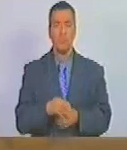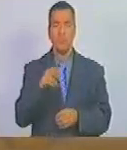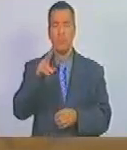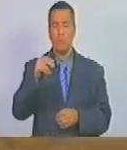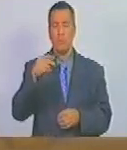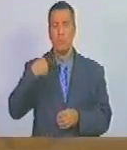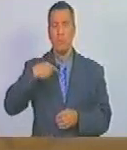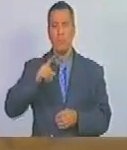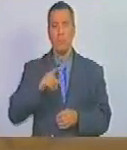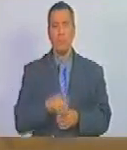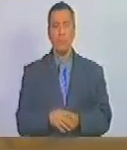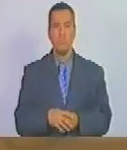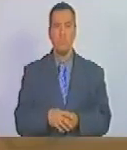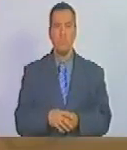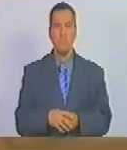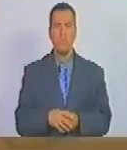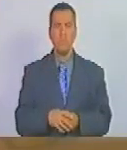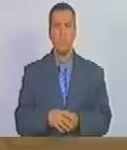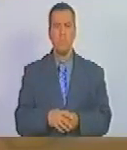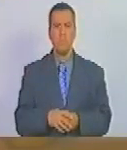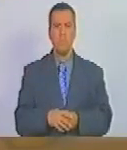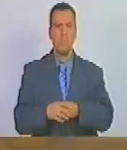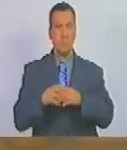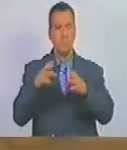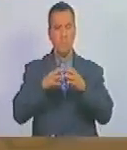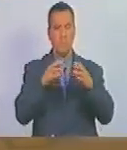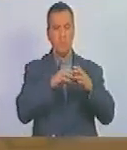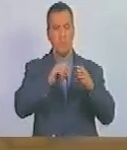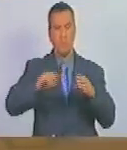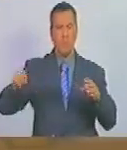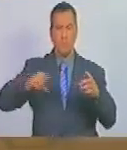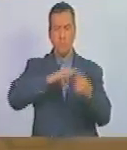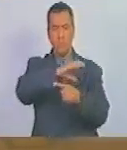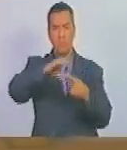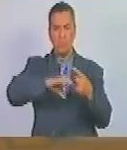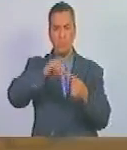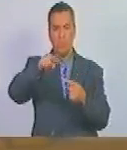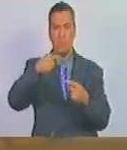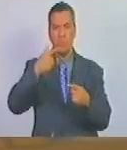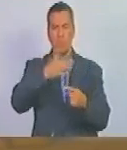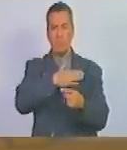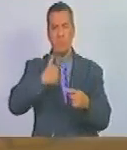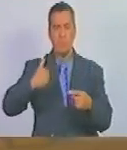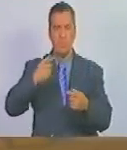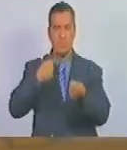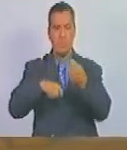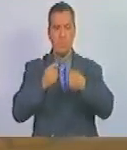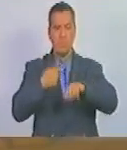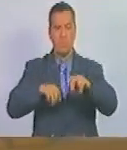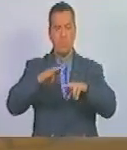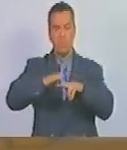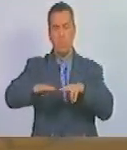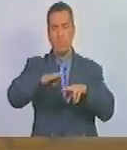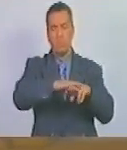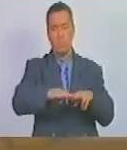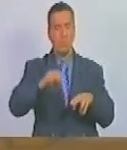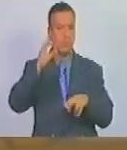las de la maquinaria occidental cultural esa que quieren meter son niñas